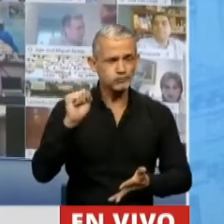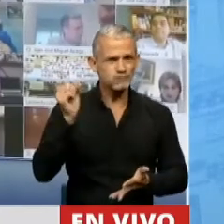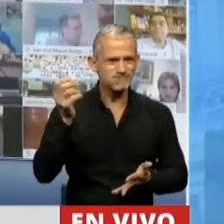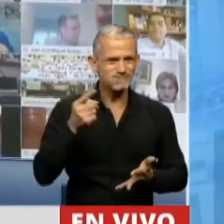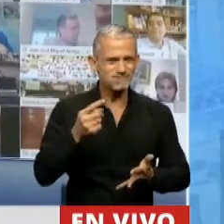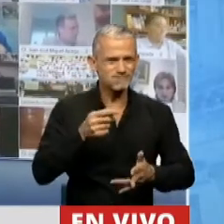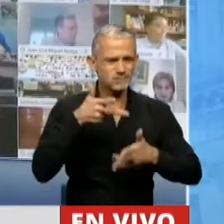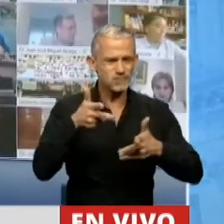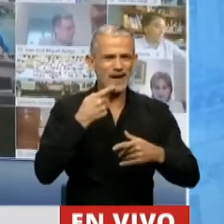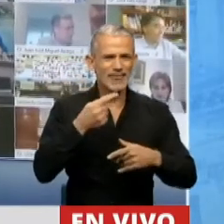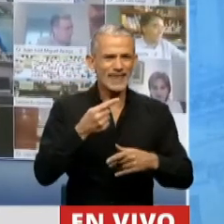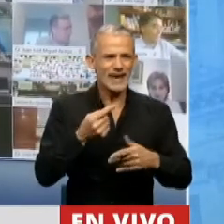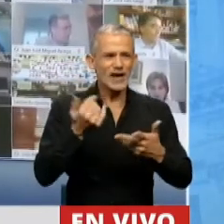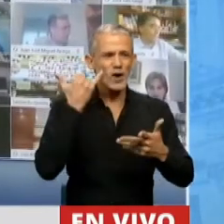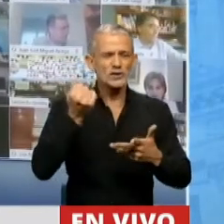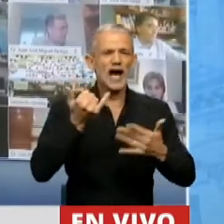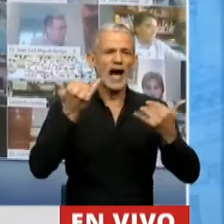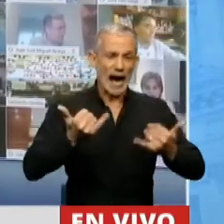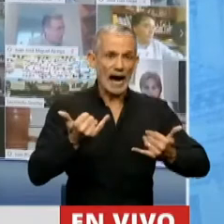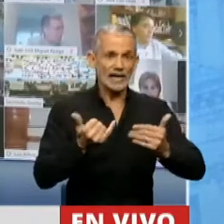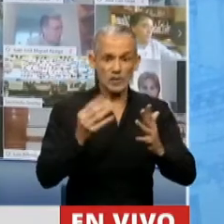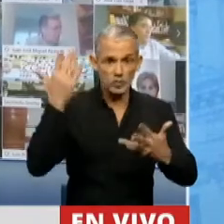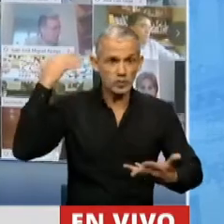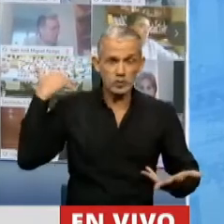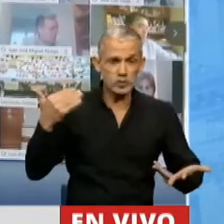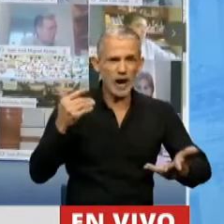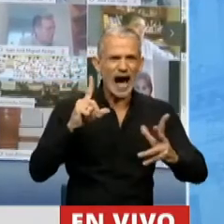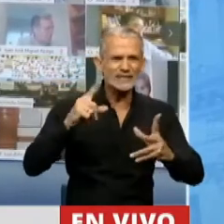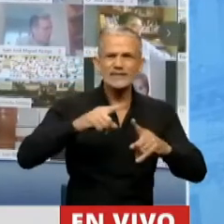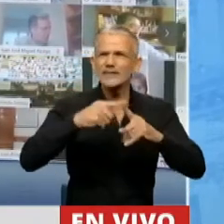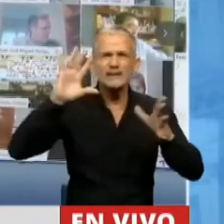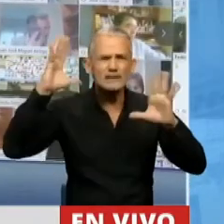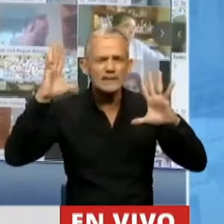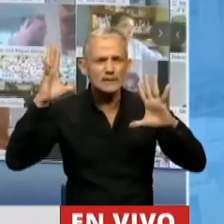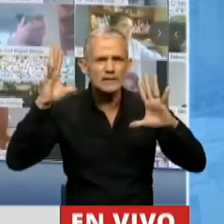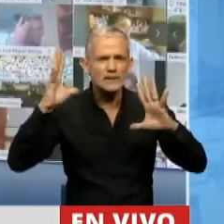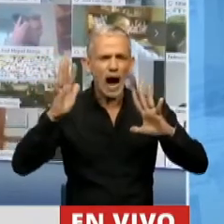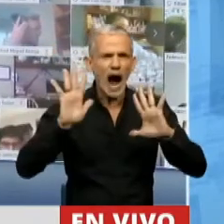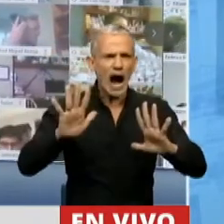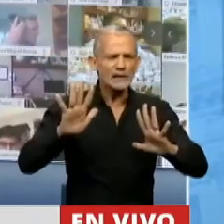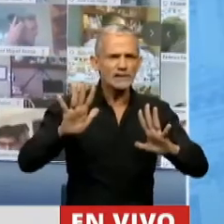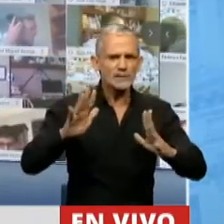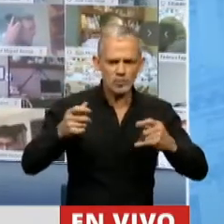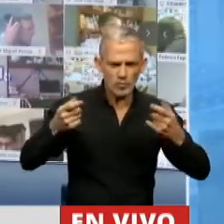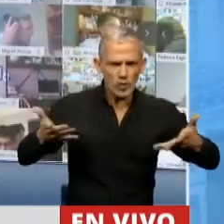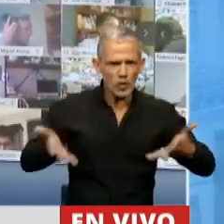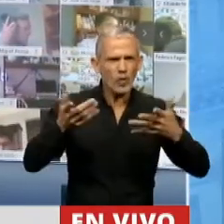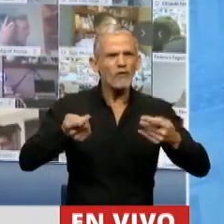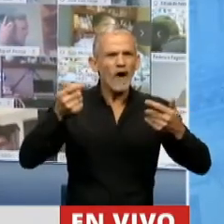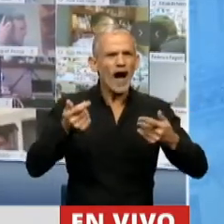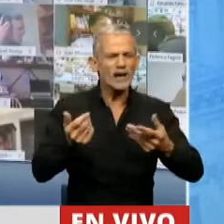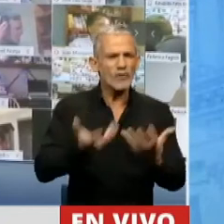en el uso de la palabra, al menos que se tenga registro, condiciones meteorológicas tan propicias para